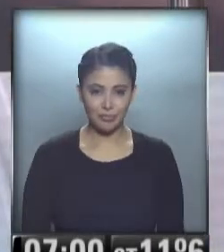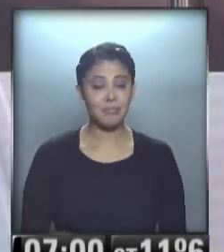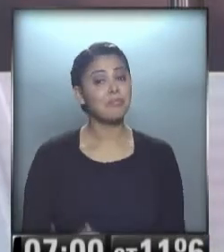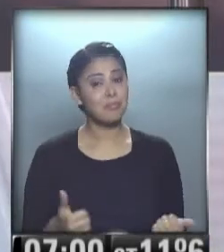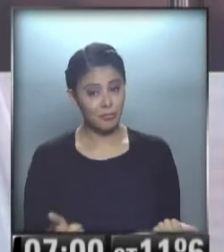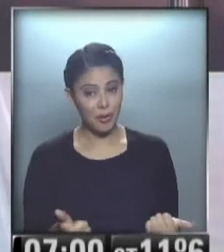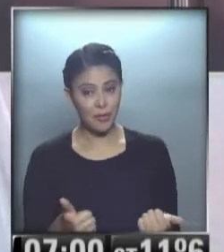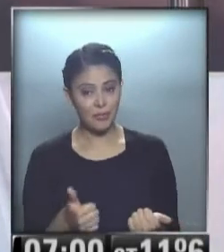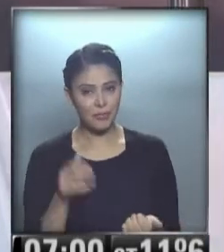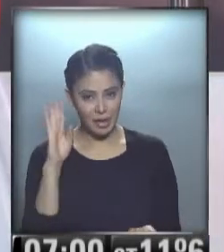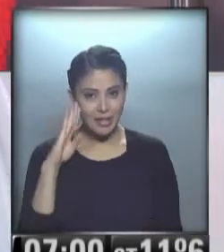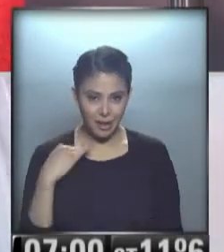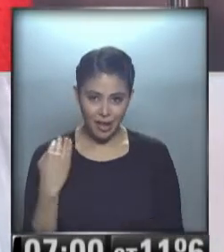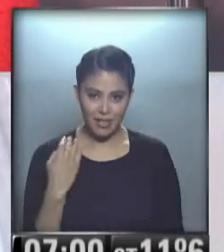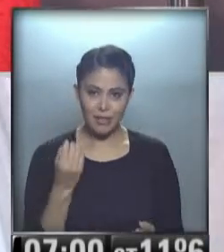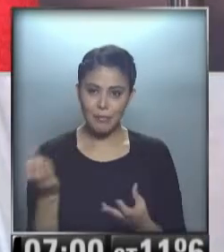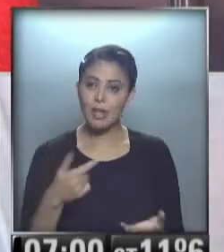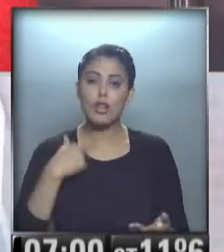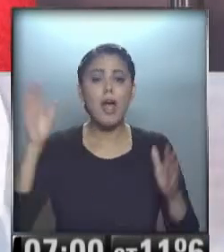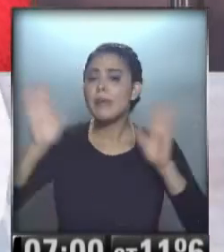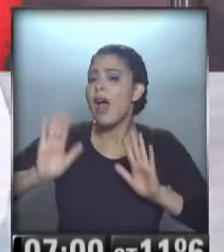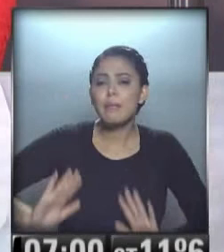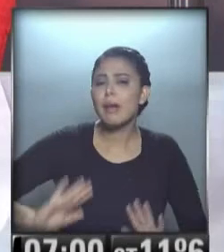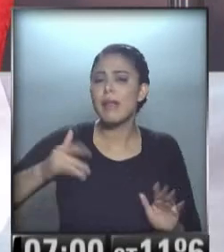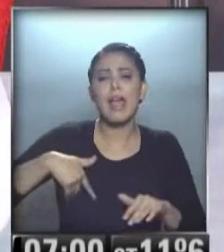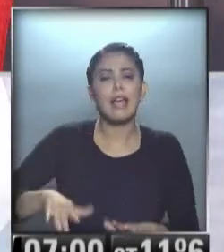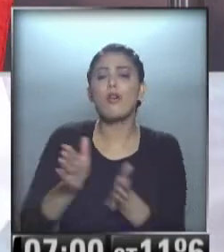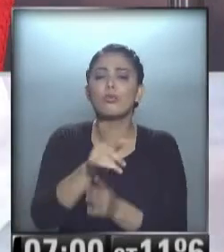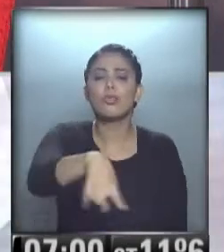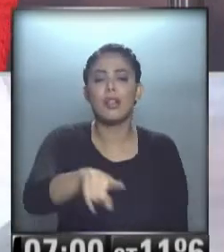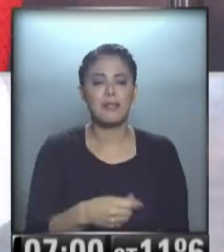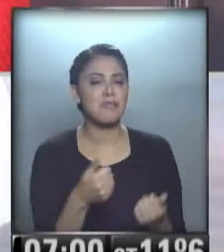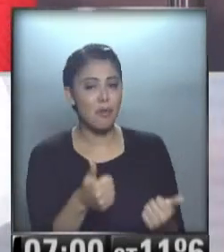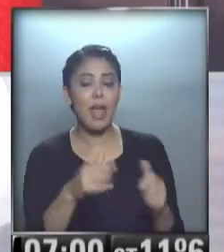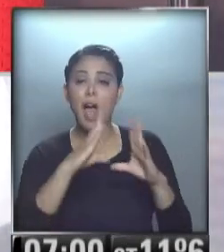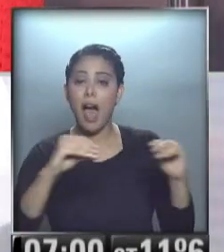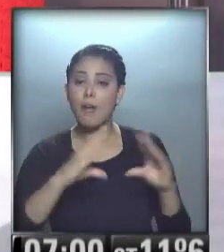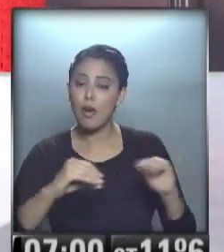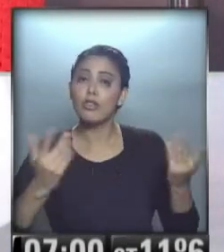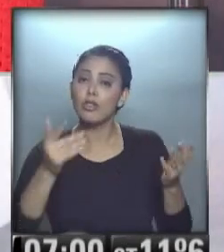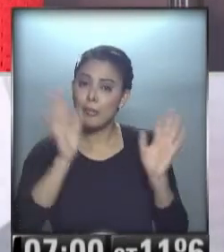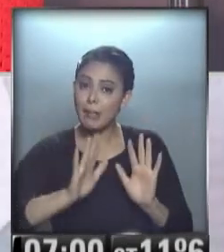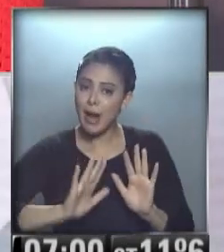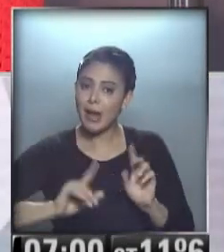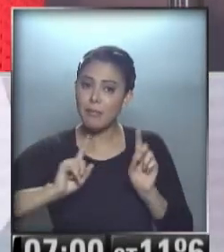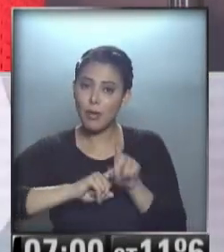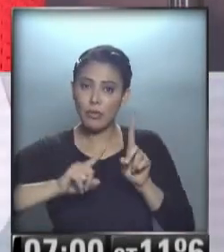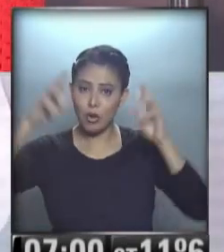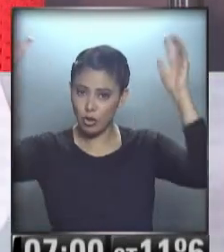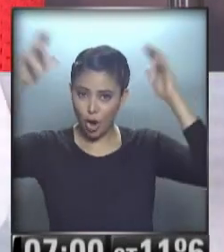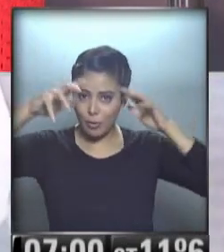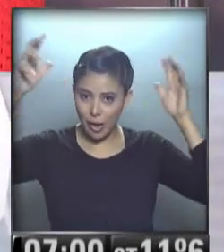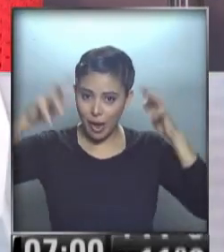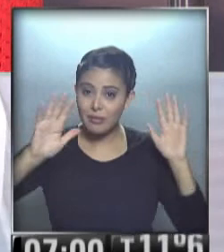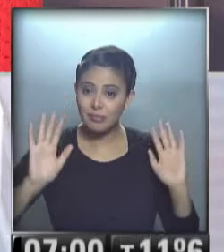¿Cómo estás, Nadia? Bienvenida. preparada, preparada para quedarme con ustedes. Claro que sí, el arbolito con lluvia. Entonces, el armado del arbolito del domingo,